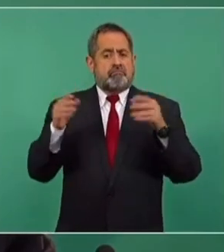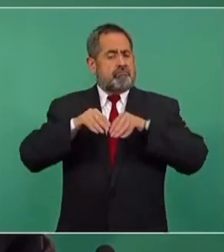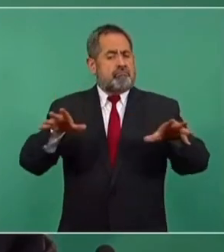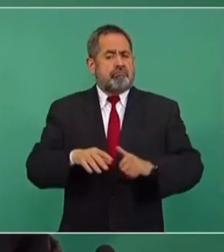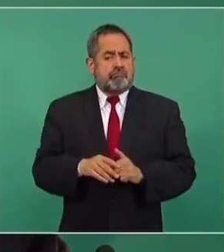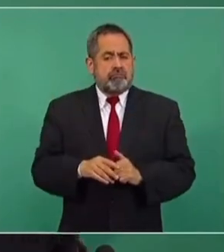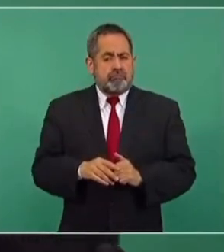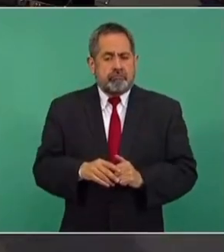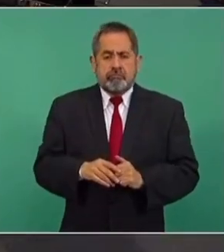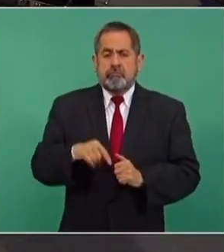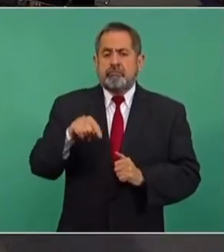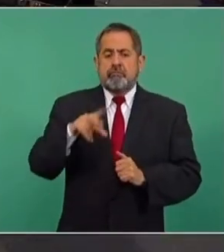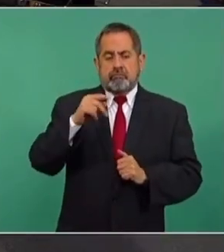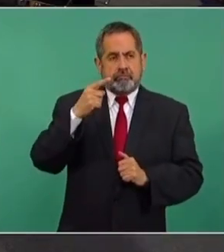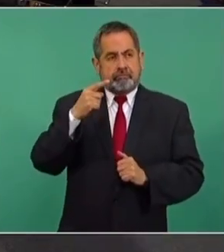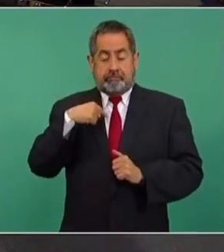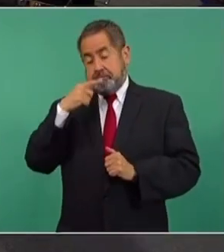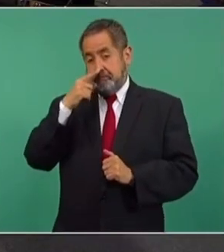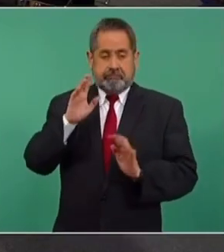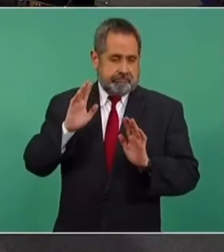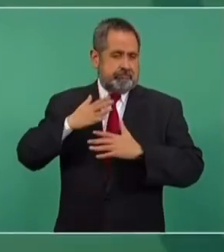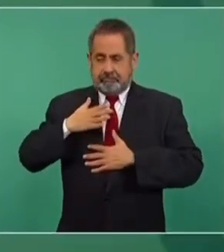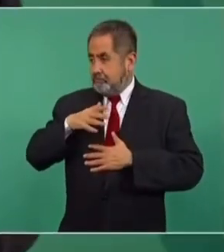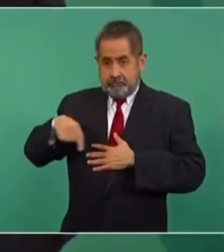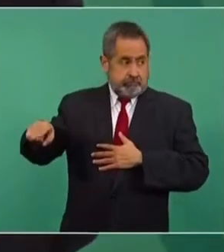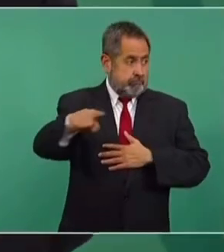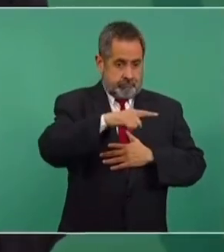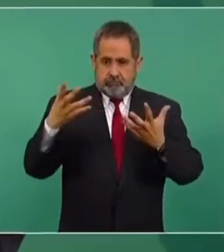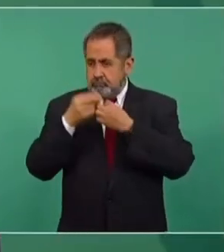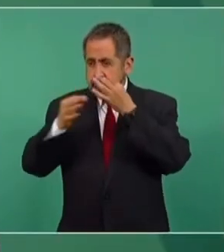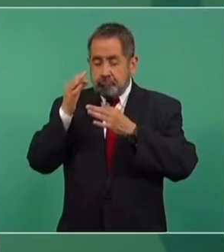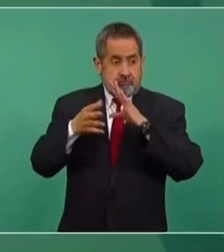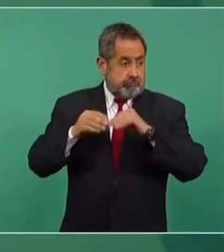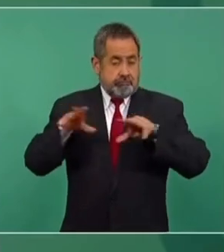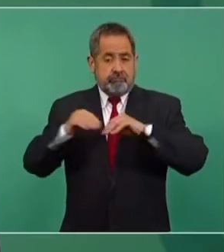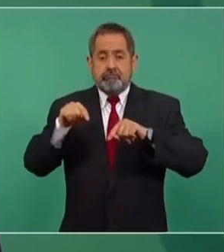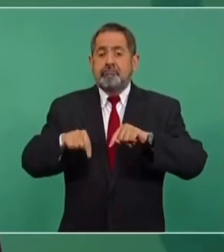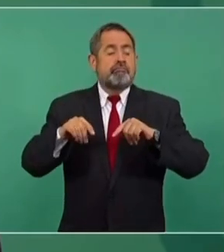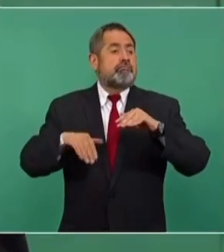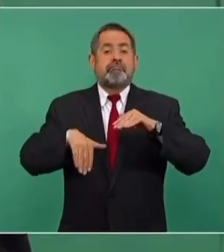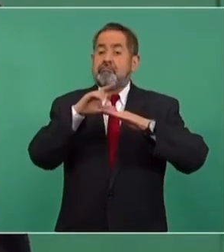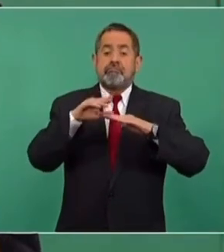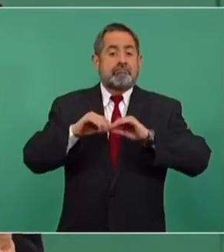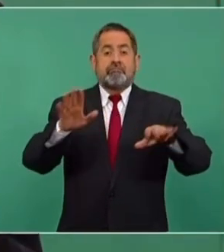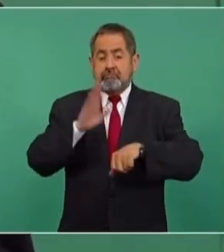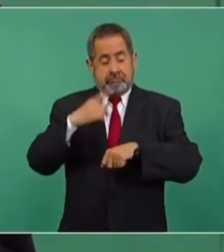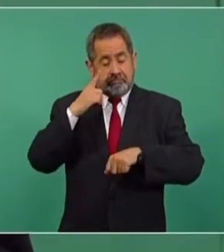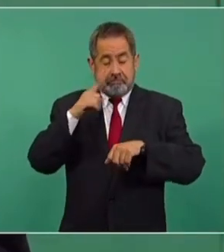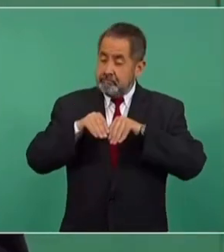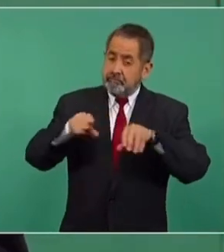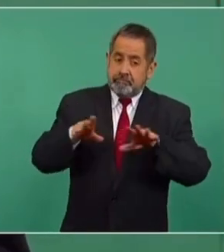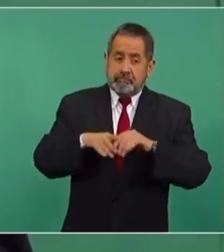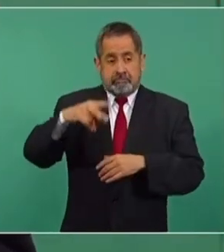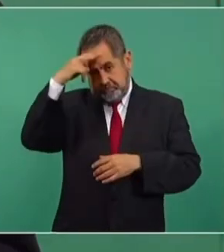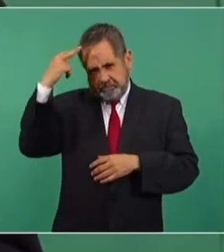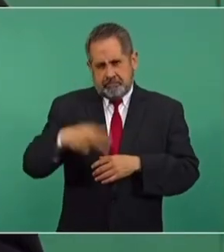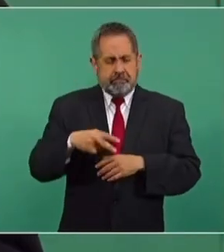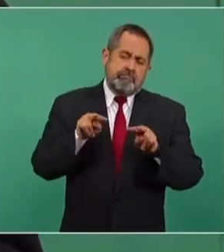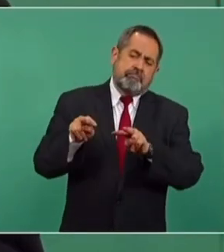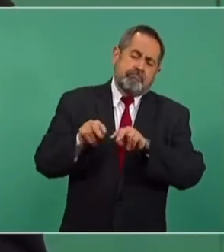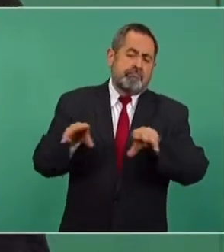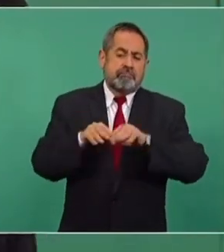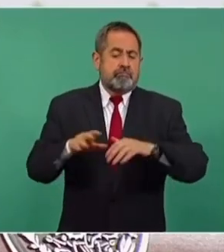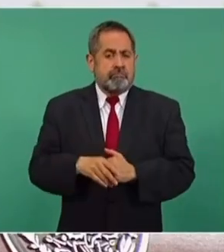no es para presumir, pero entre todos hemos logrado que sea el foro más visto por los mexicanos.